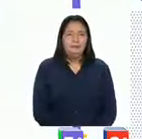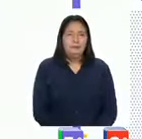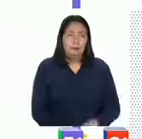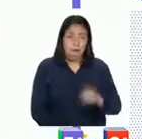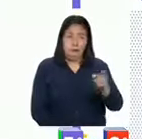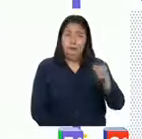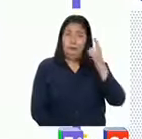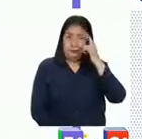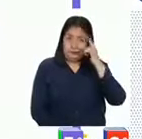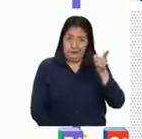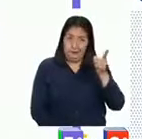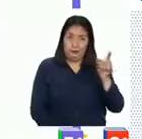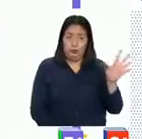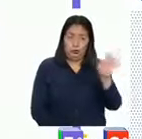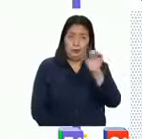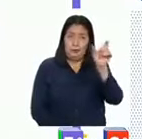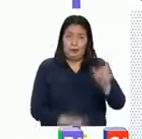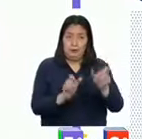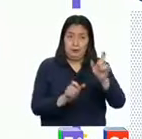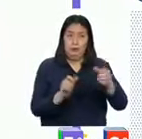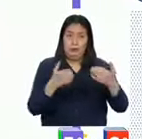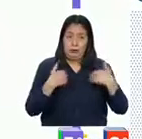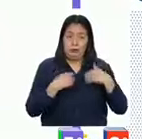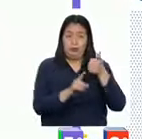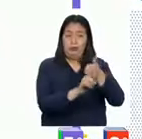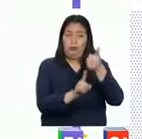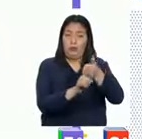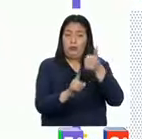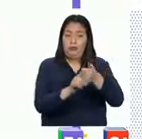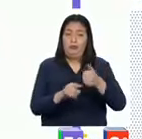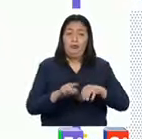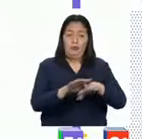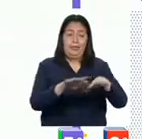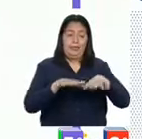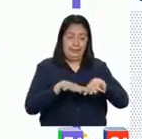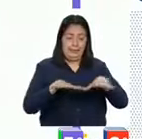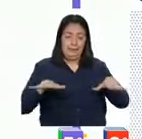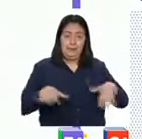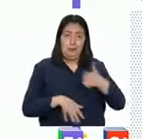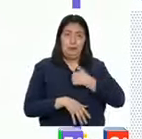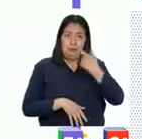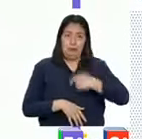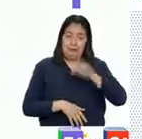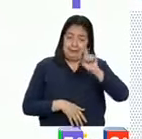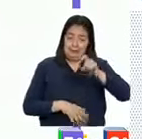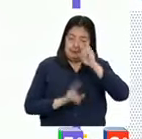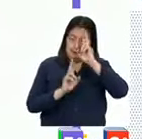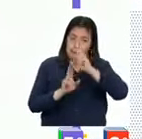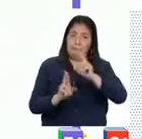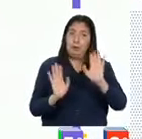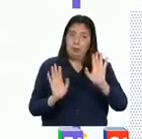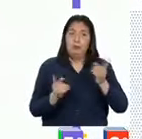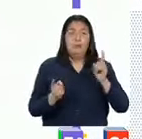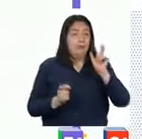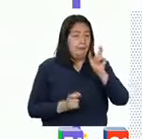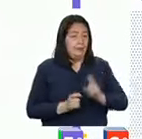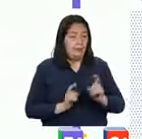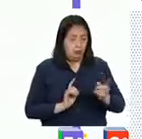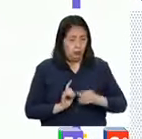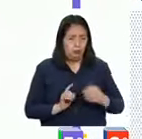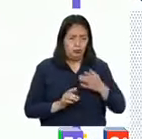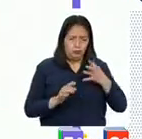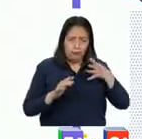Ten presente que todas las personas tienen su espacio personal y es necesario respetarlo. Cuando una persona